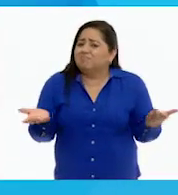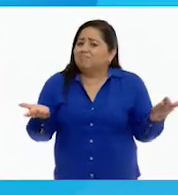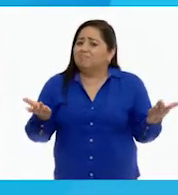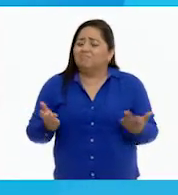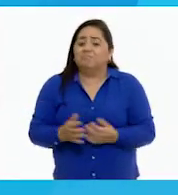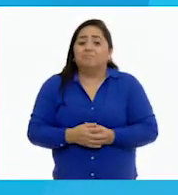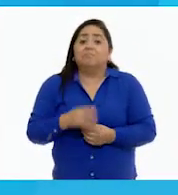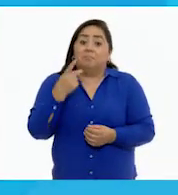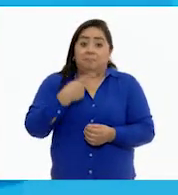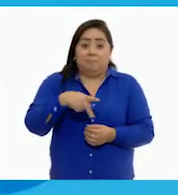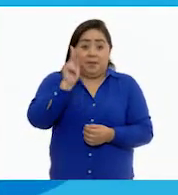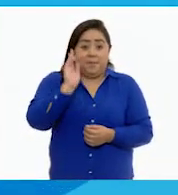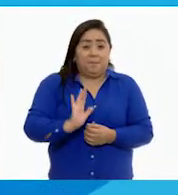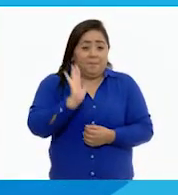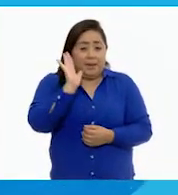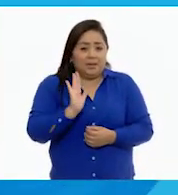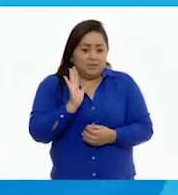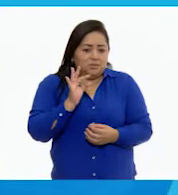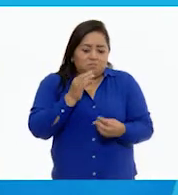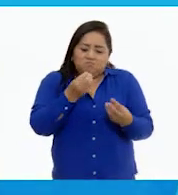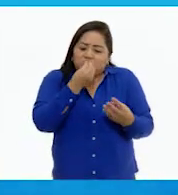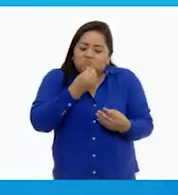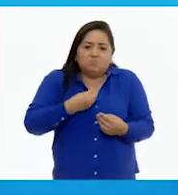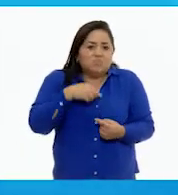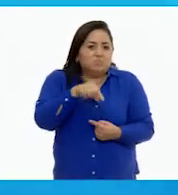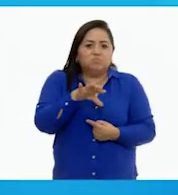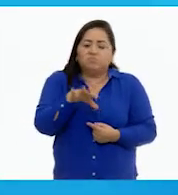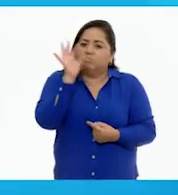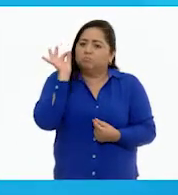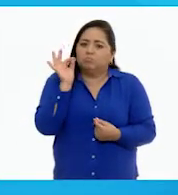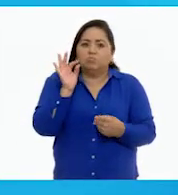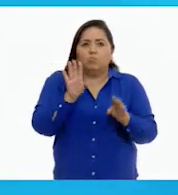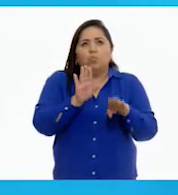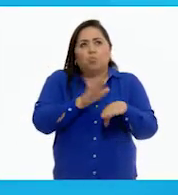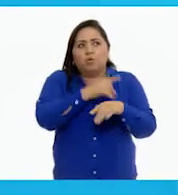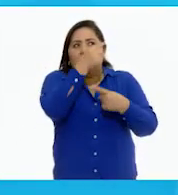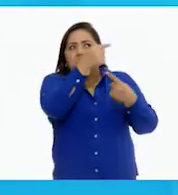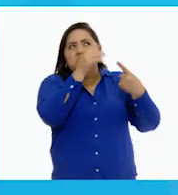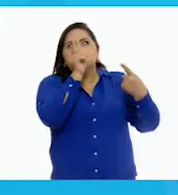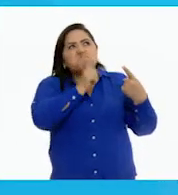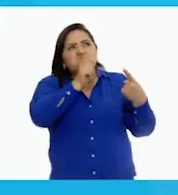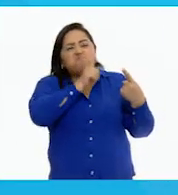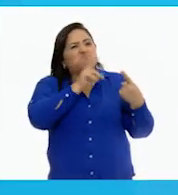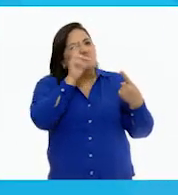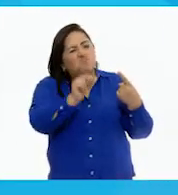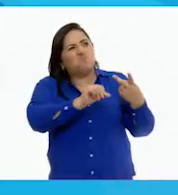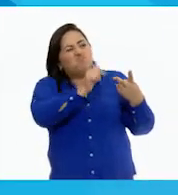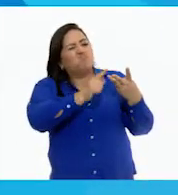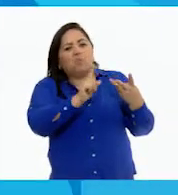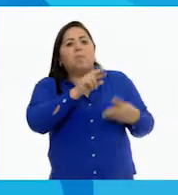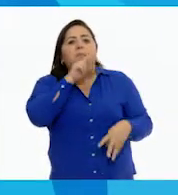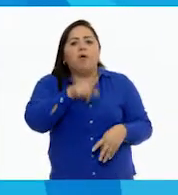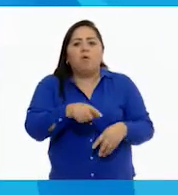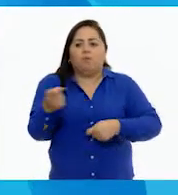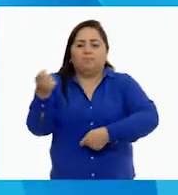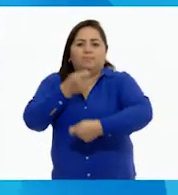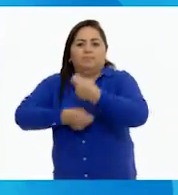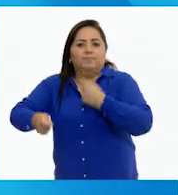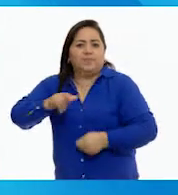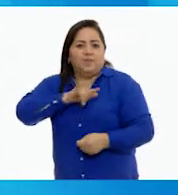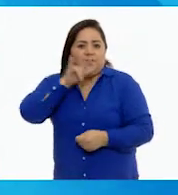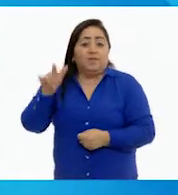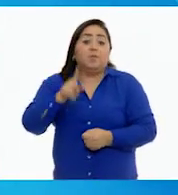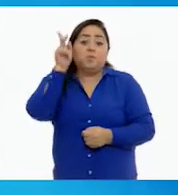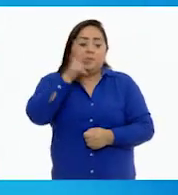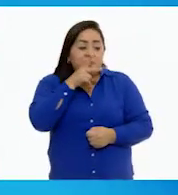pero parecía la única alternativa que cumplía con los criterios establecidos. Al ver